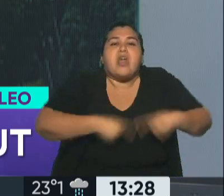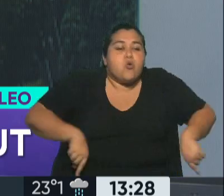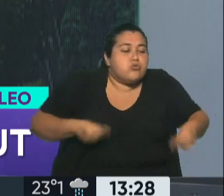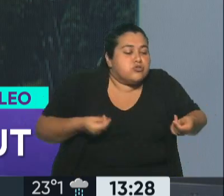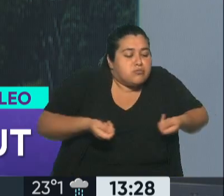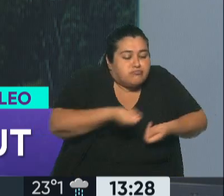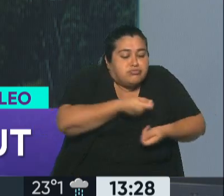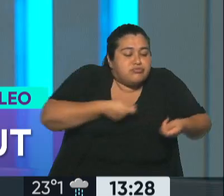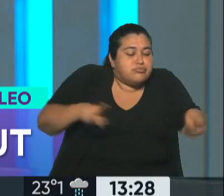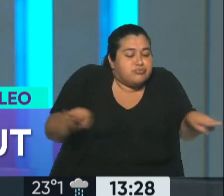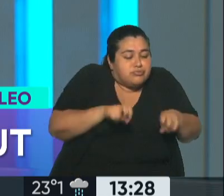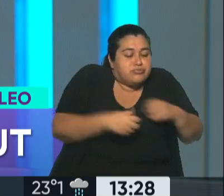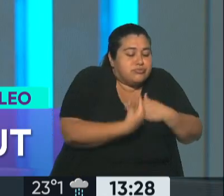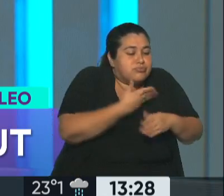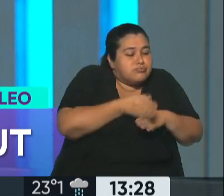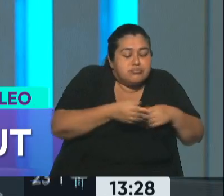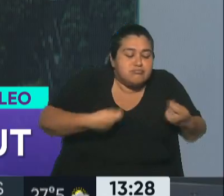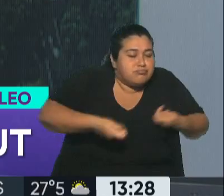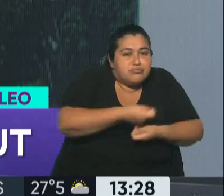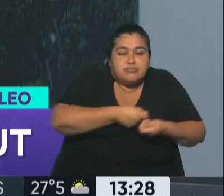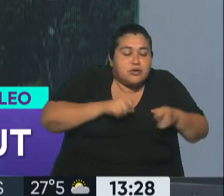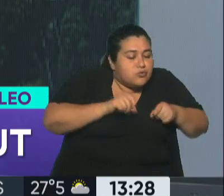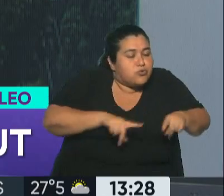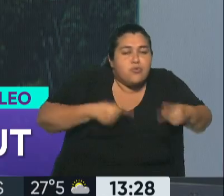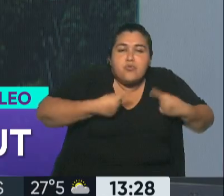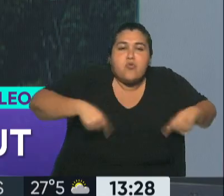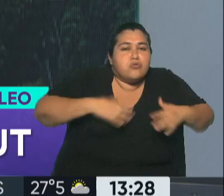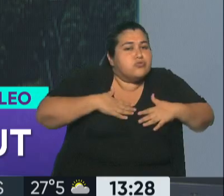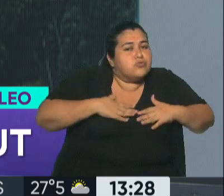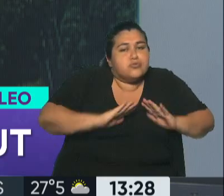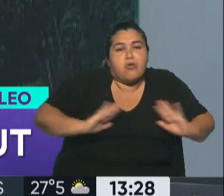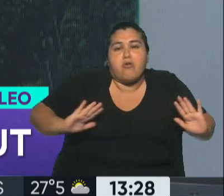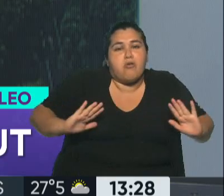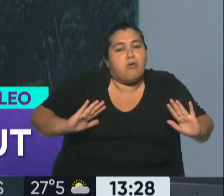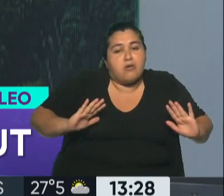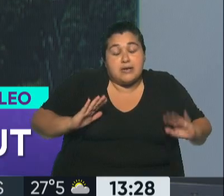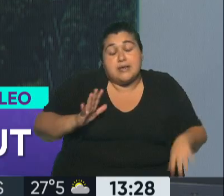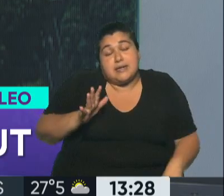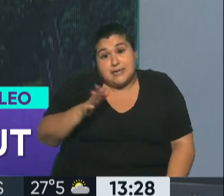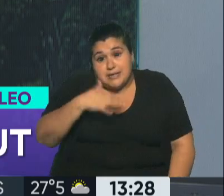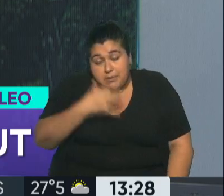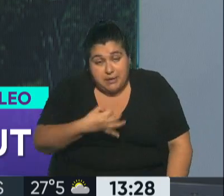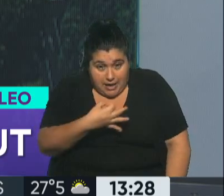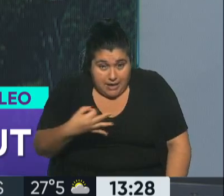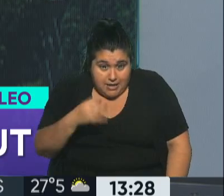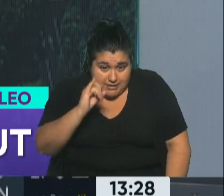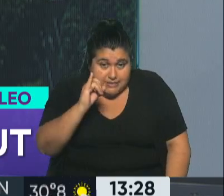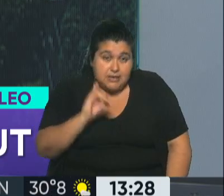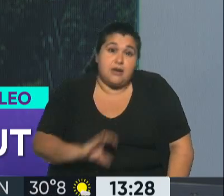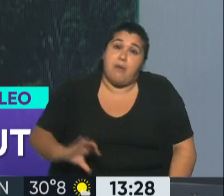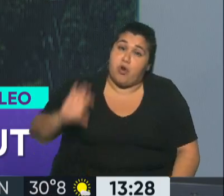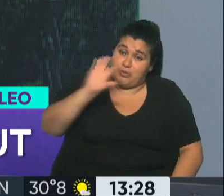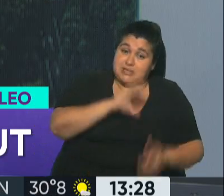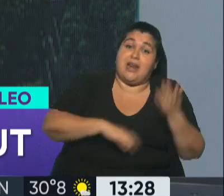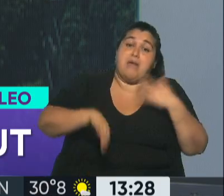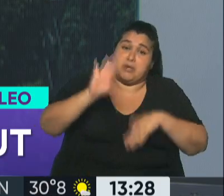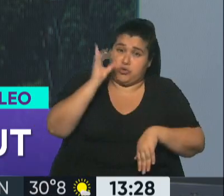subsistir con sus propios recursos, a sustentarse. Está bien, es cierto, la mitad de las provincias argentinas,